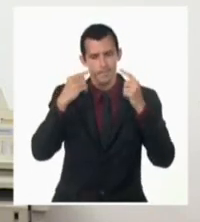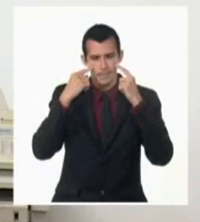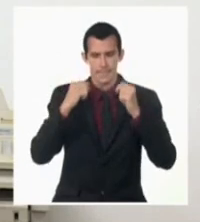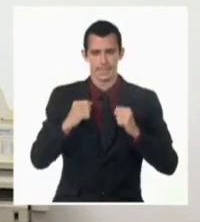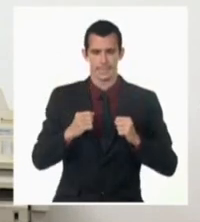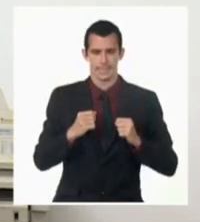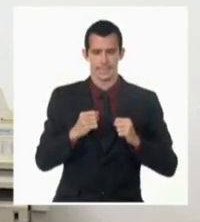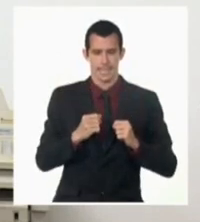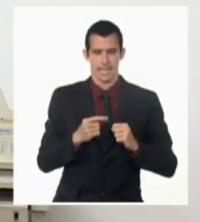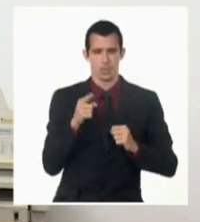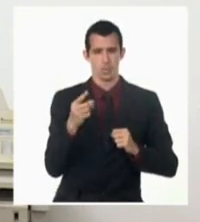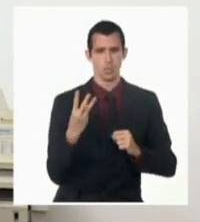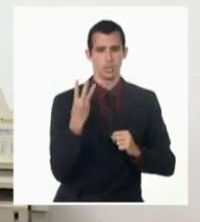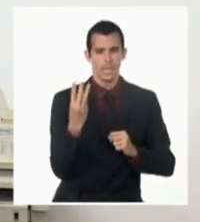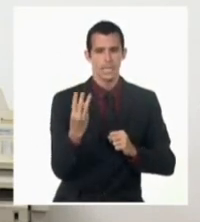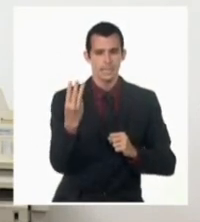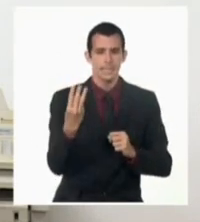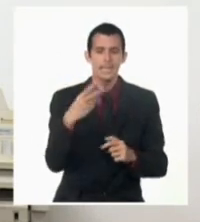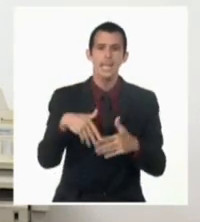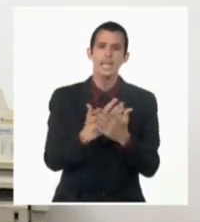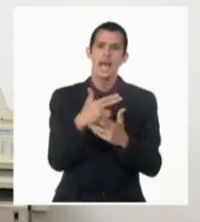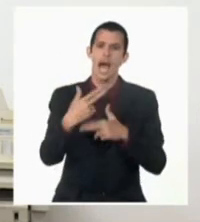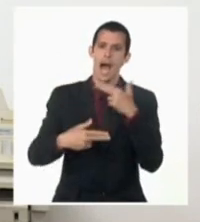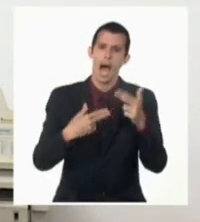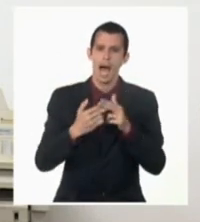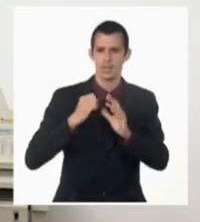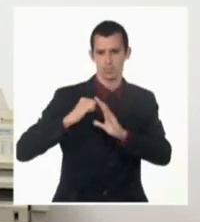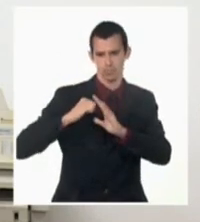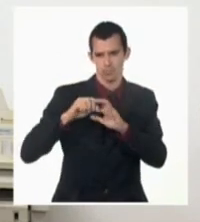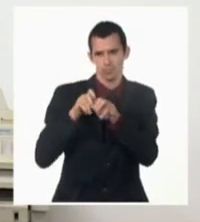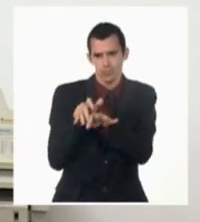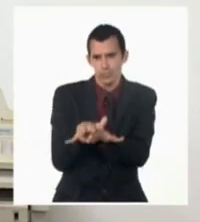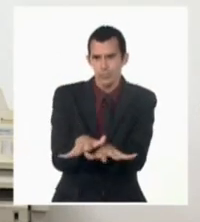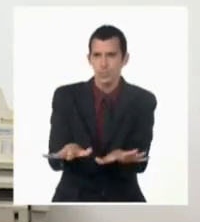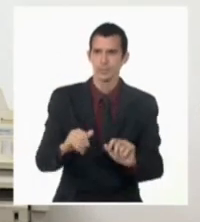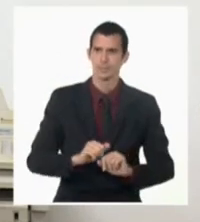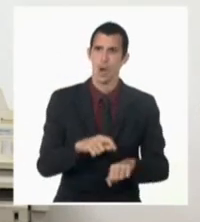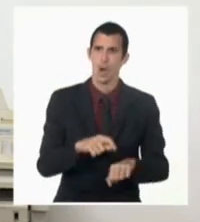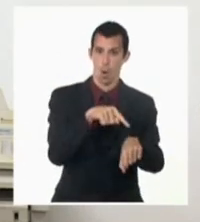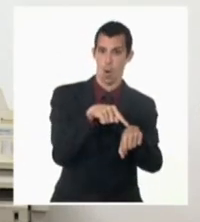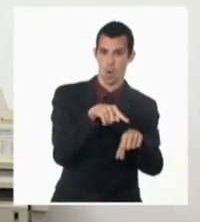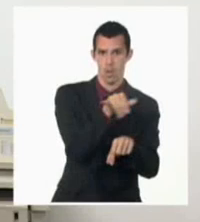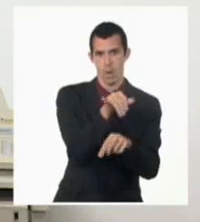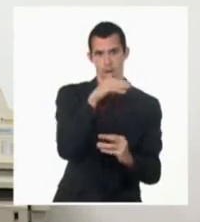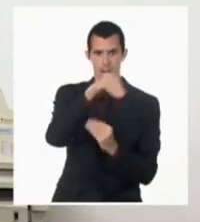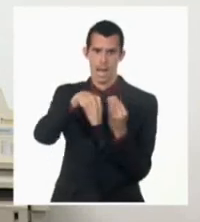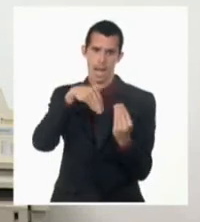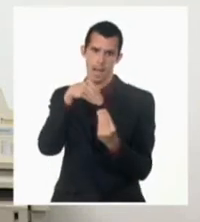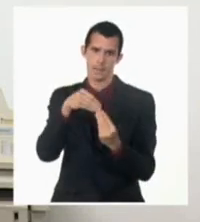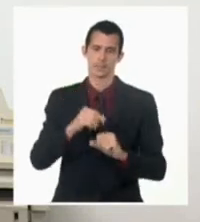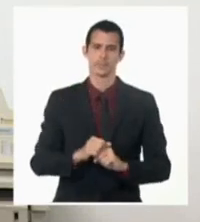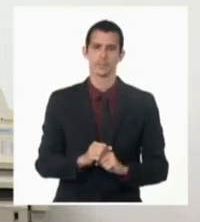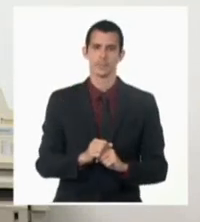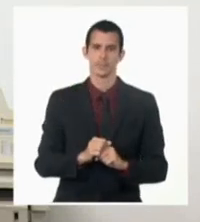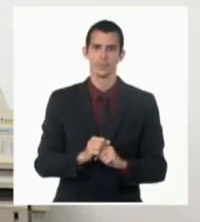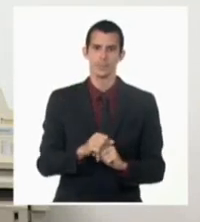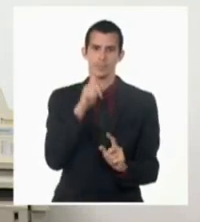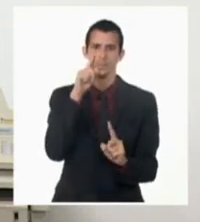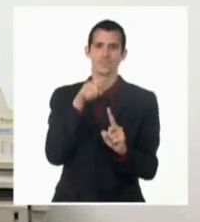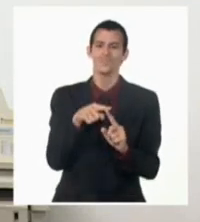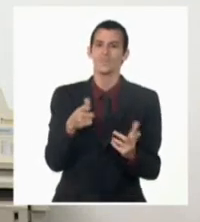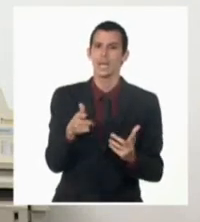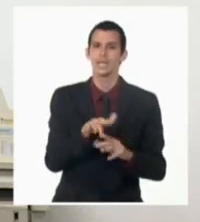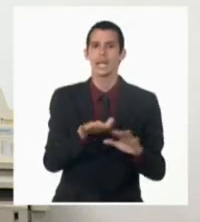horario y en consumo, en ese mismo horario, la parte de los bombeos. Y se puede garantizar que aun cuando se pase a un tercer